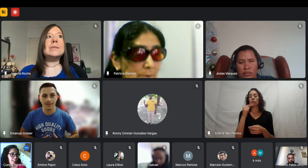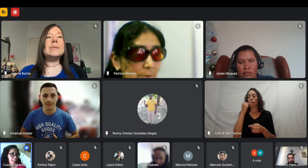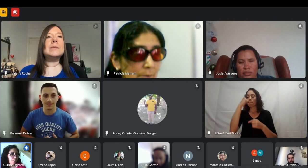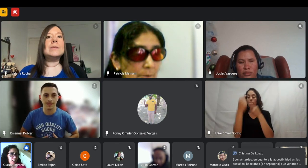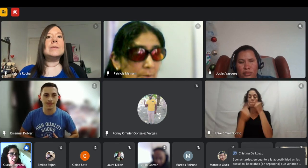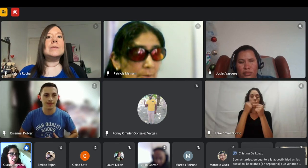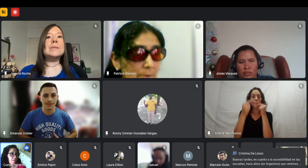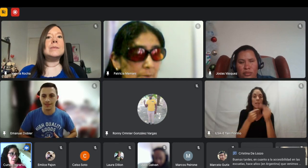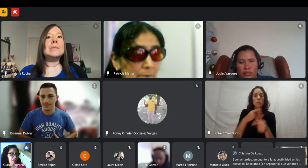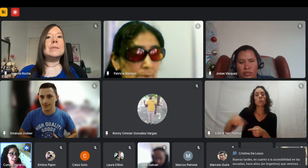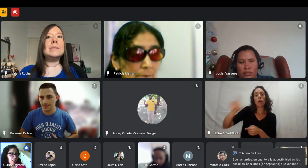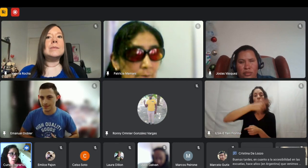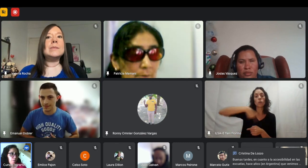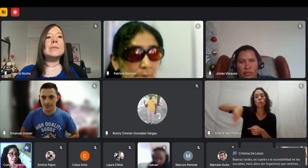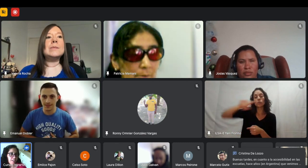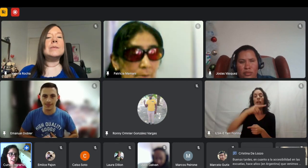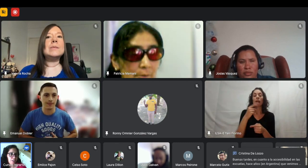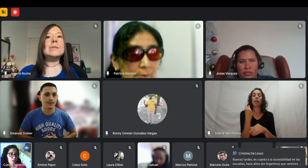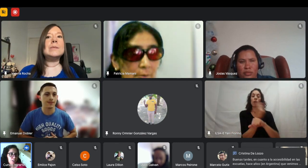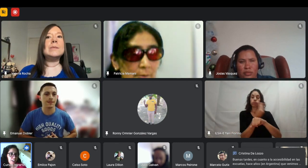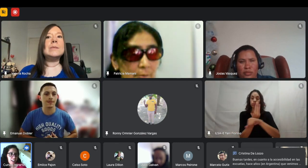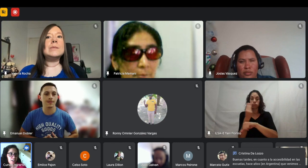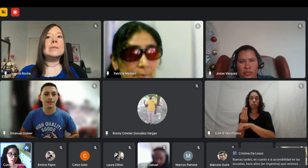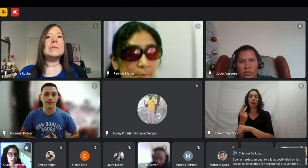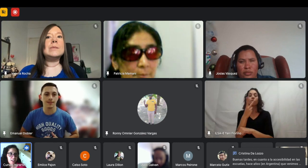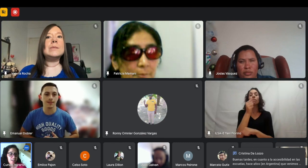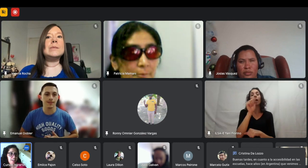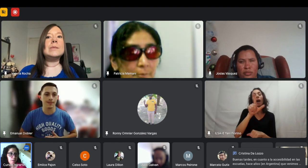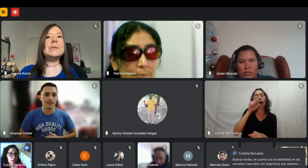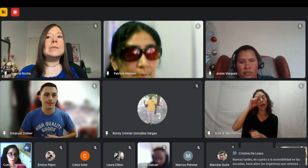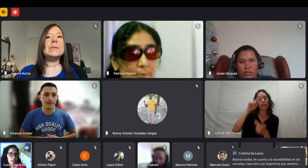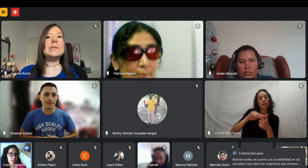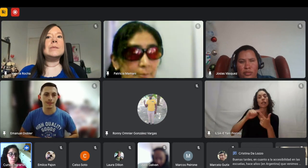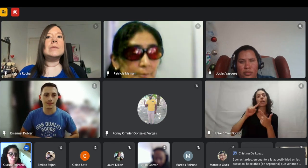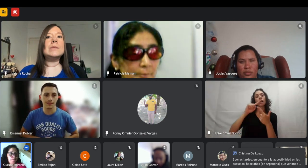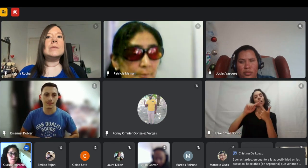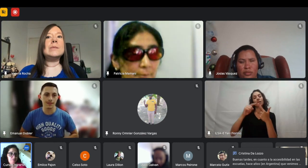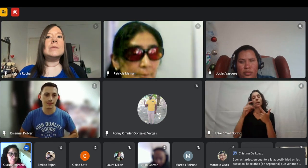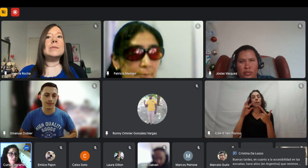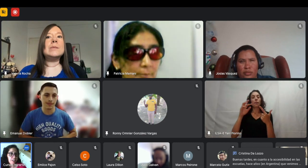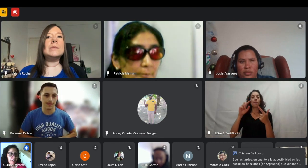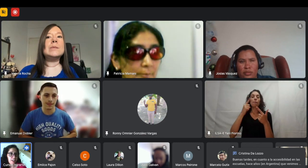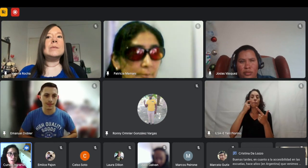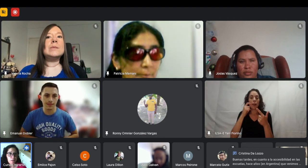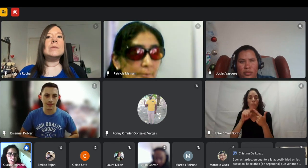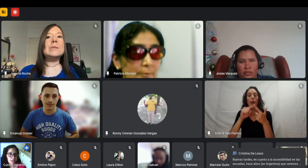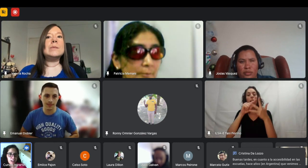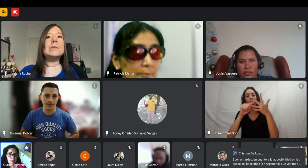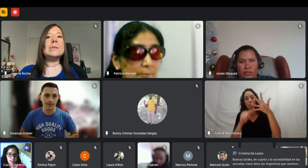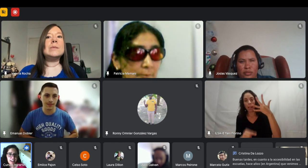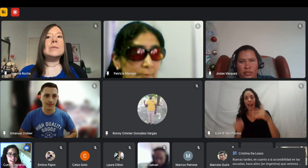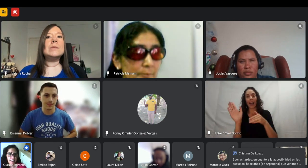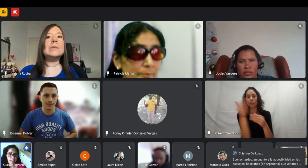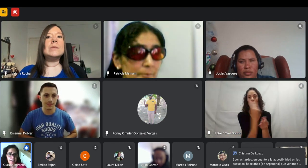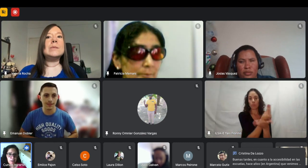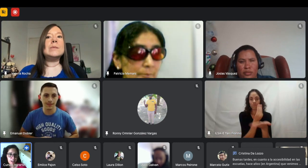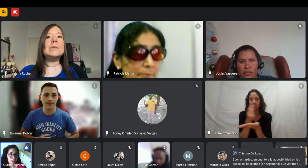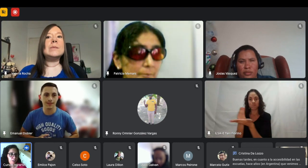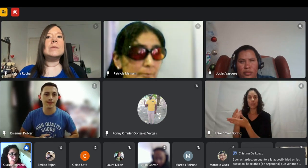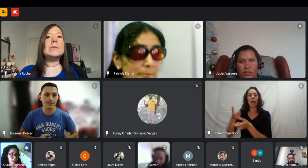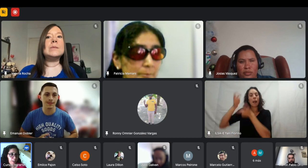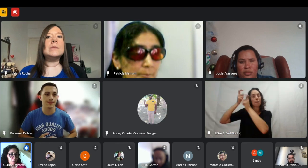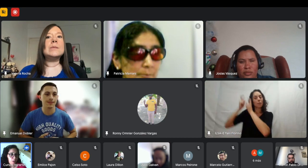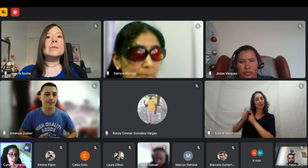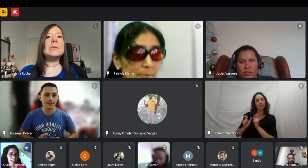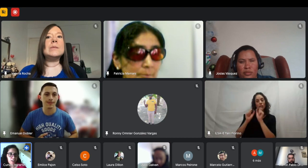agradecerles al panel a Vale a Patri Josías Ronnie y Emanuel el haber compartido las experiencias el haber